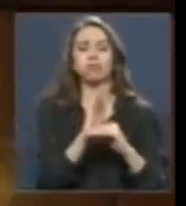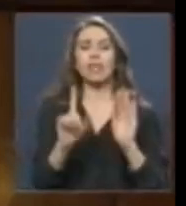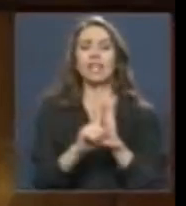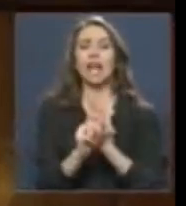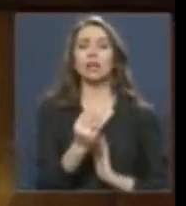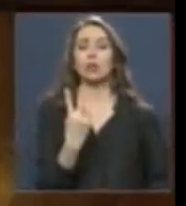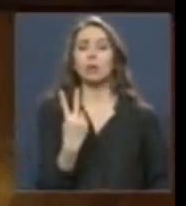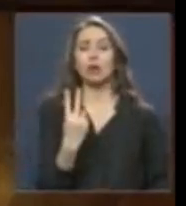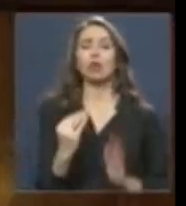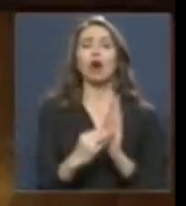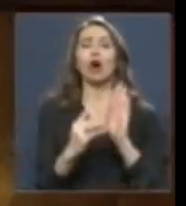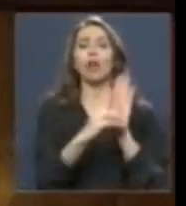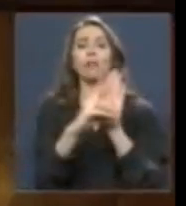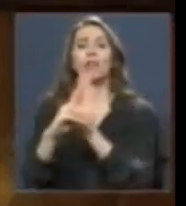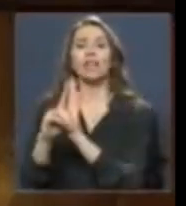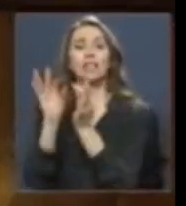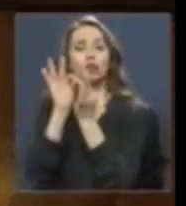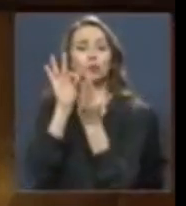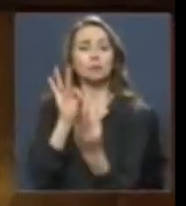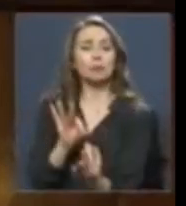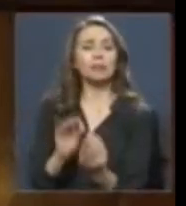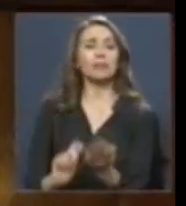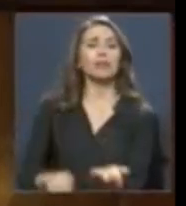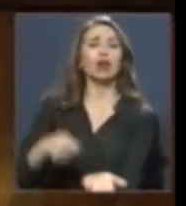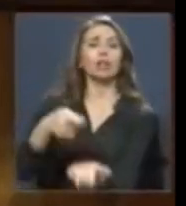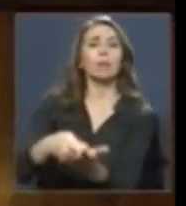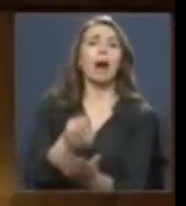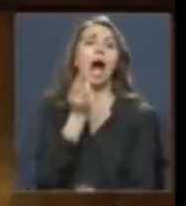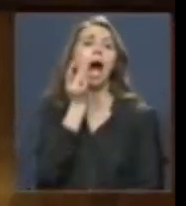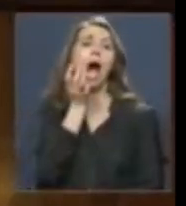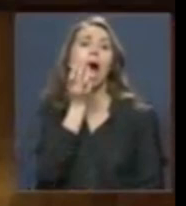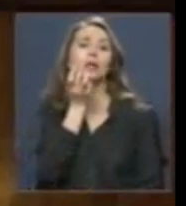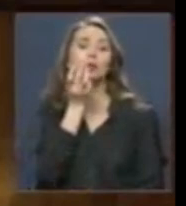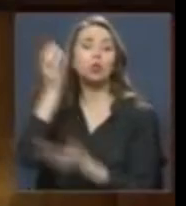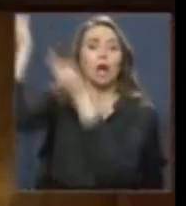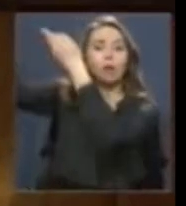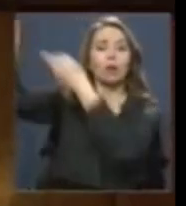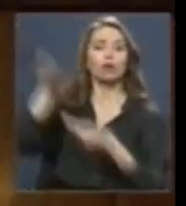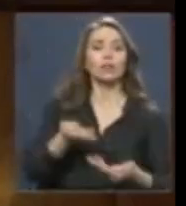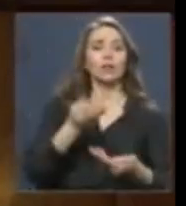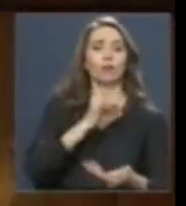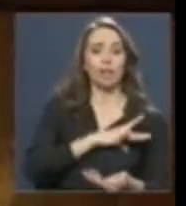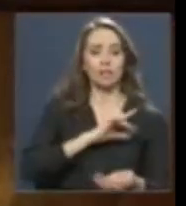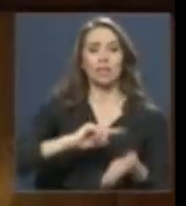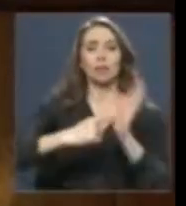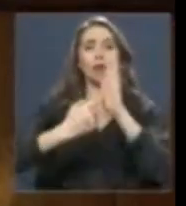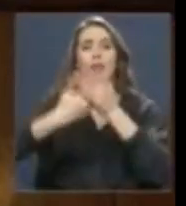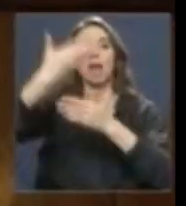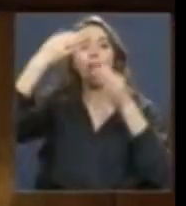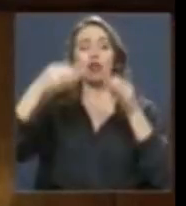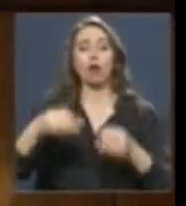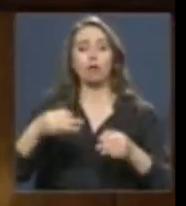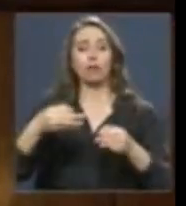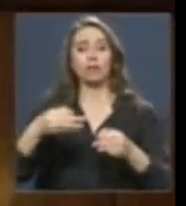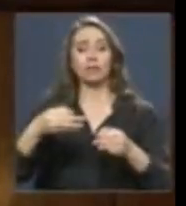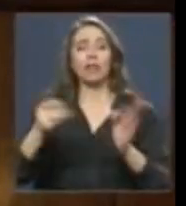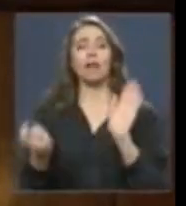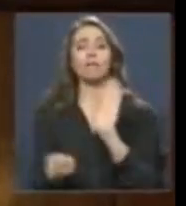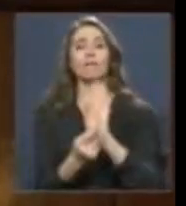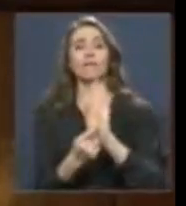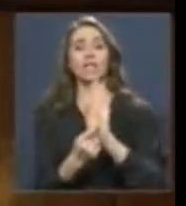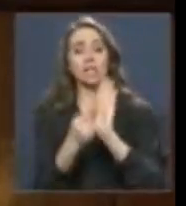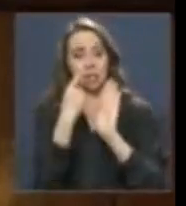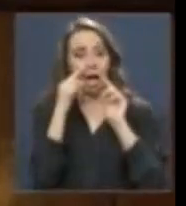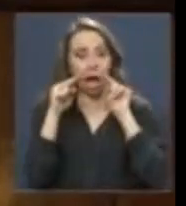2, que fija los decretos específicos que deben pagar los azúcares a su internación, publicada en el Diario Oficial, con fecha,